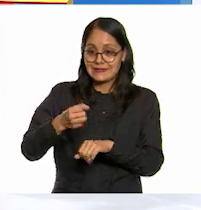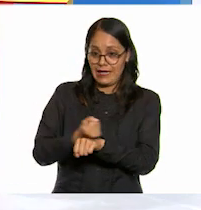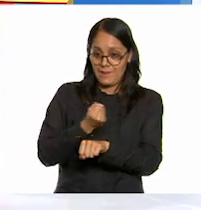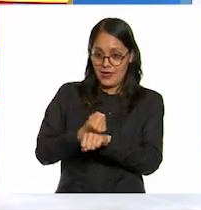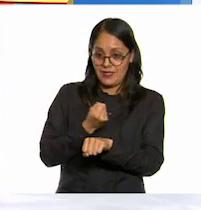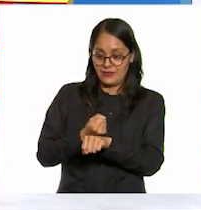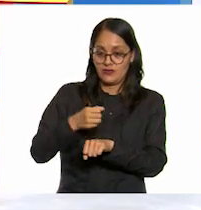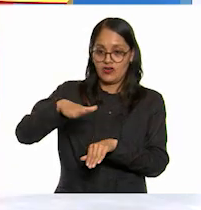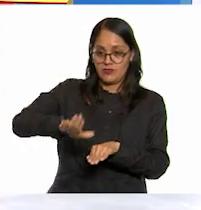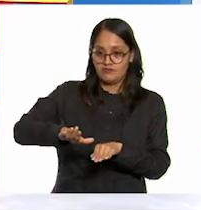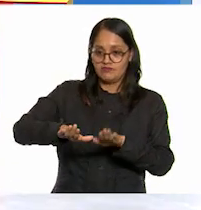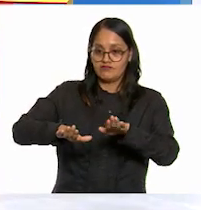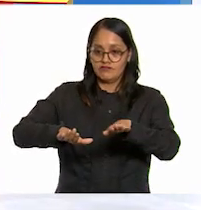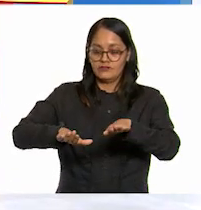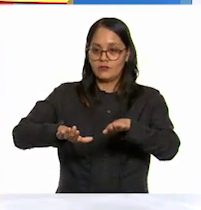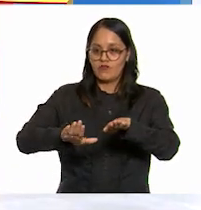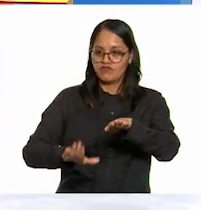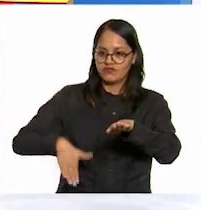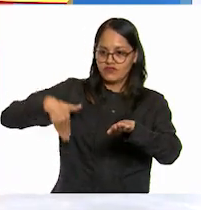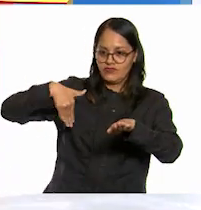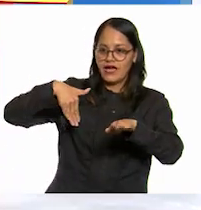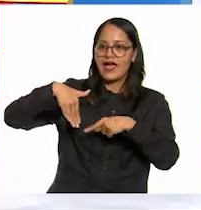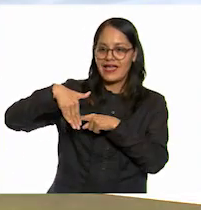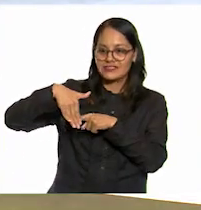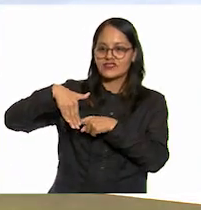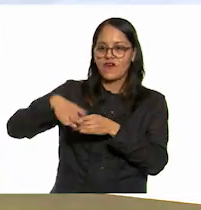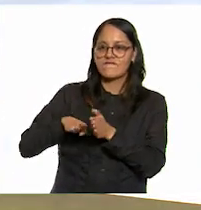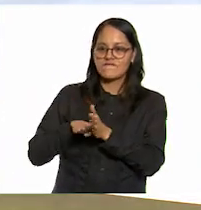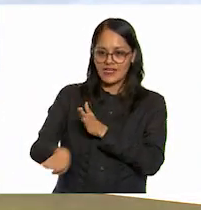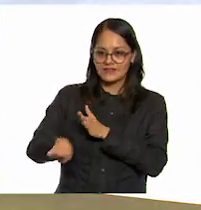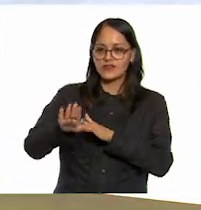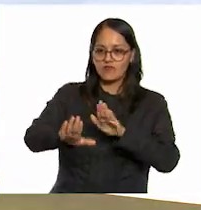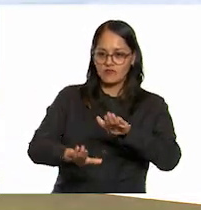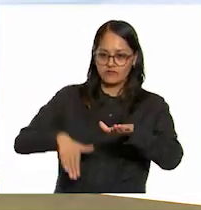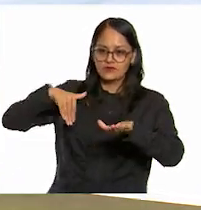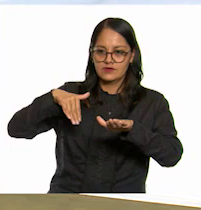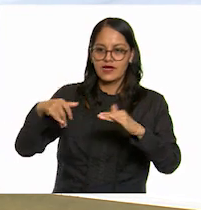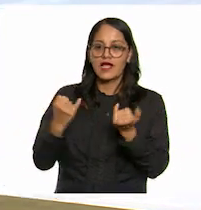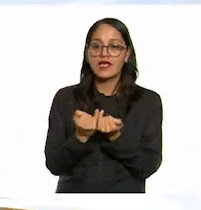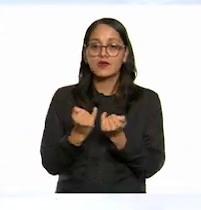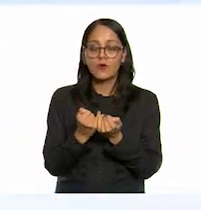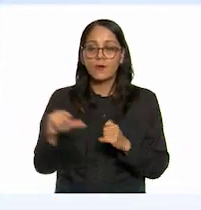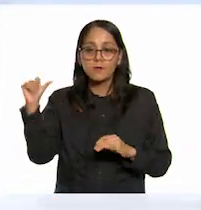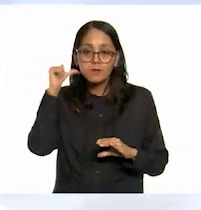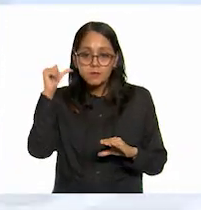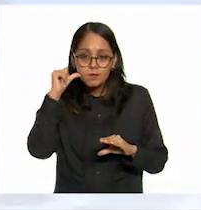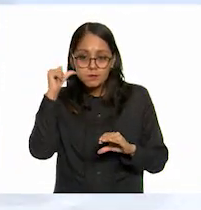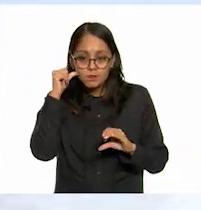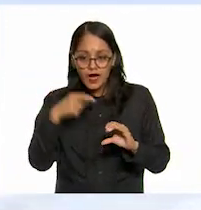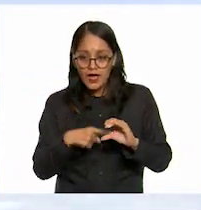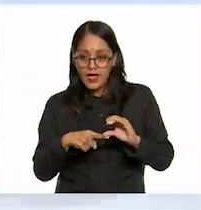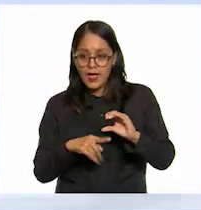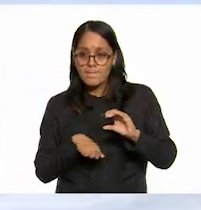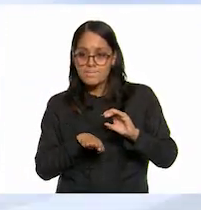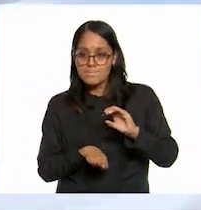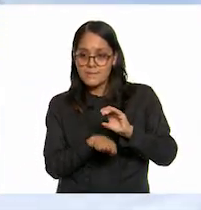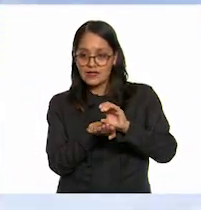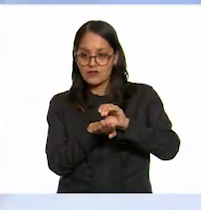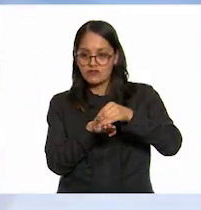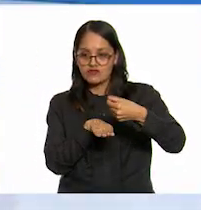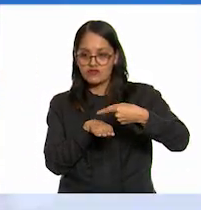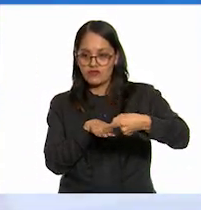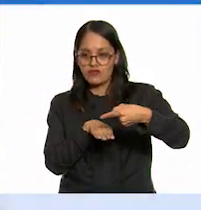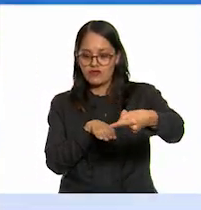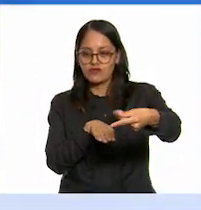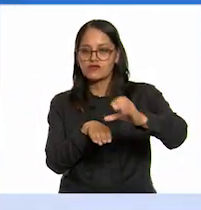el piso siempre que se impulsa y en las llantas del patín con el piso cuando ruedan bien y los